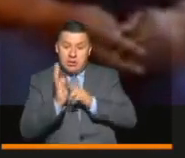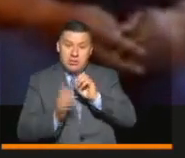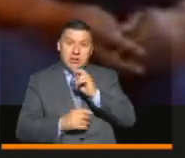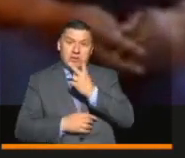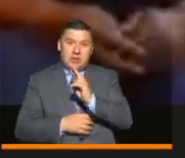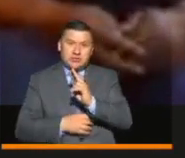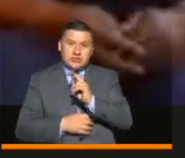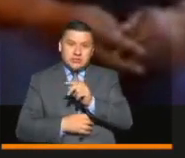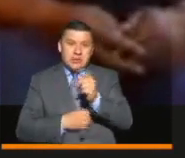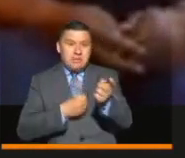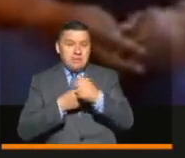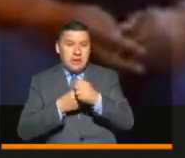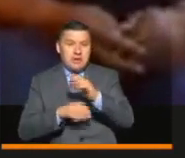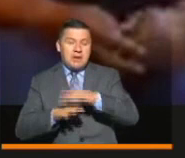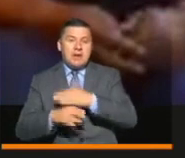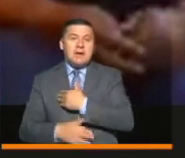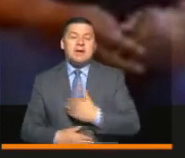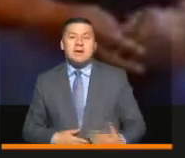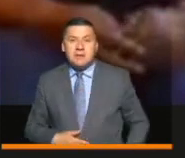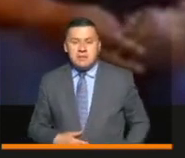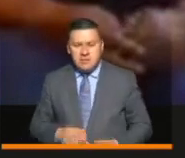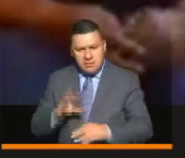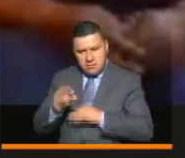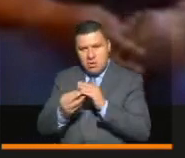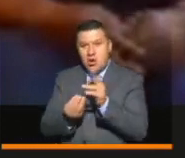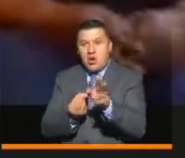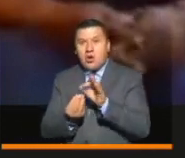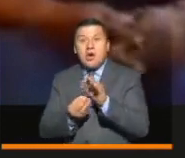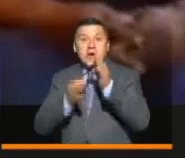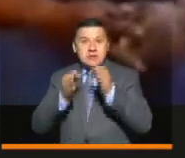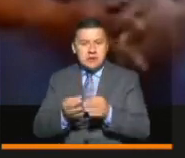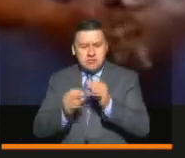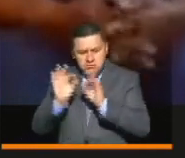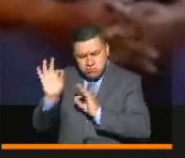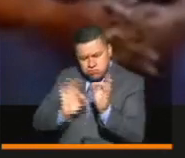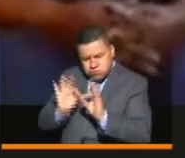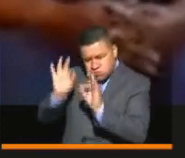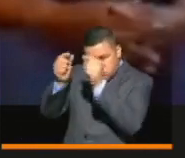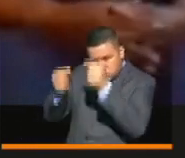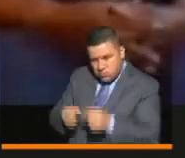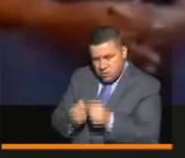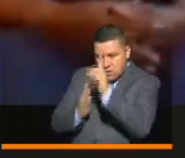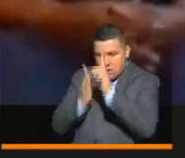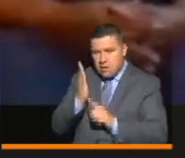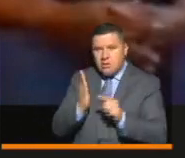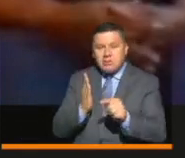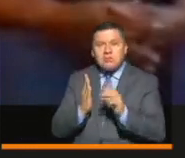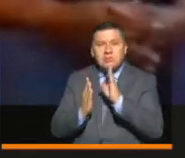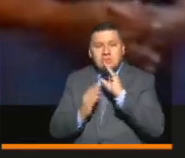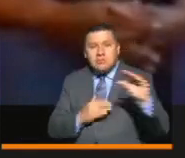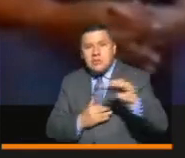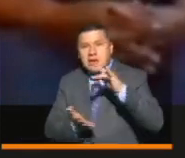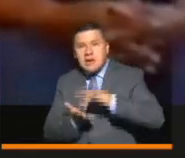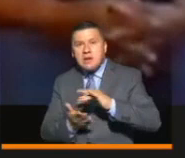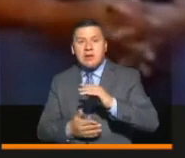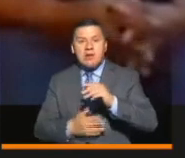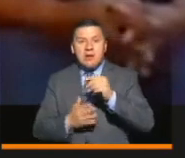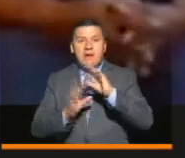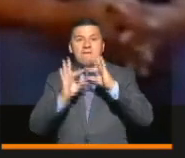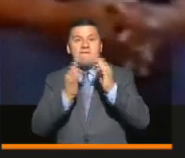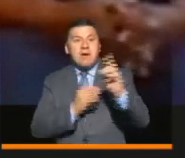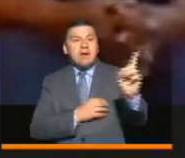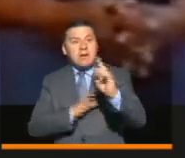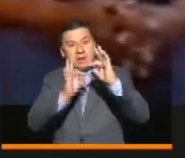Este proceso de inscripciones, presidente, se diseñó de manera segura. Solamente puede asistir el titular de la